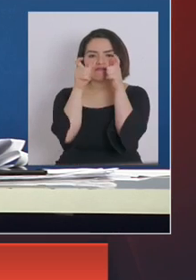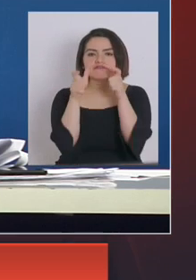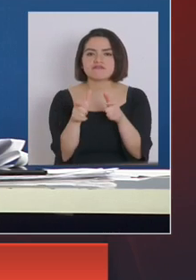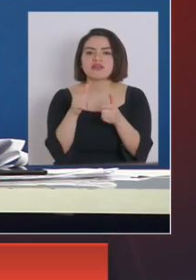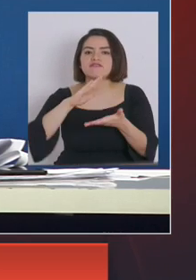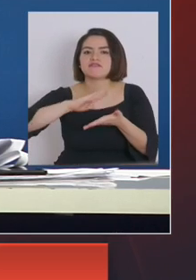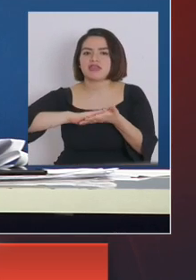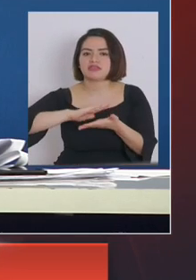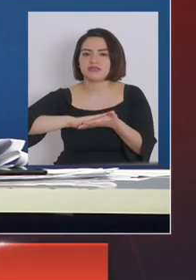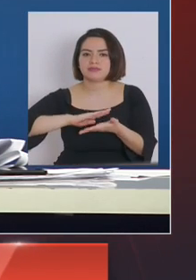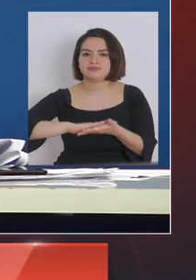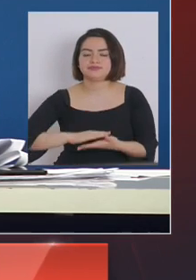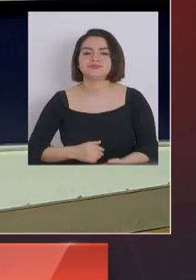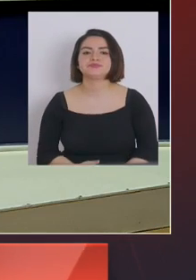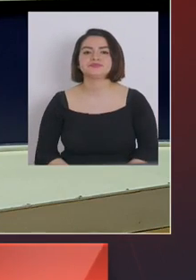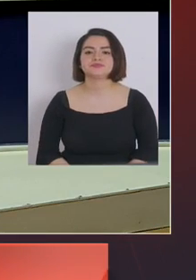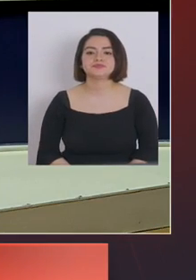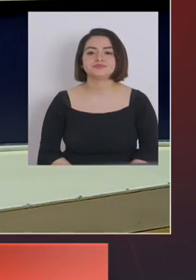fiestas.